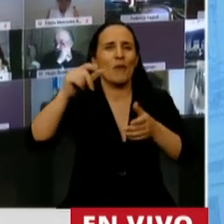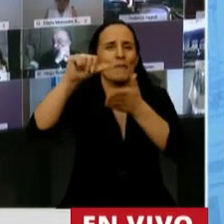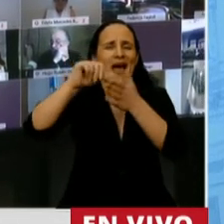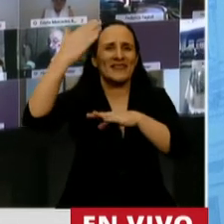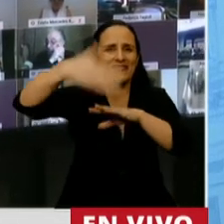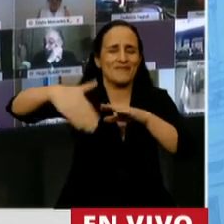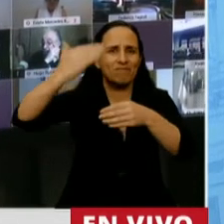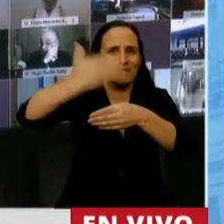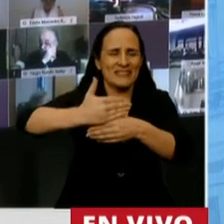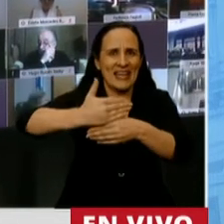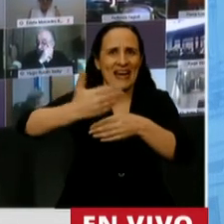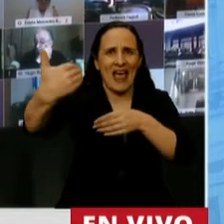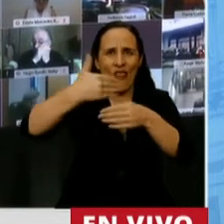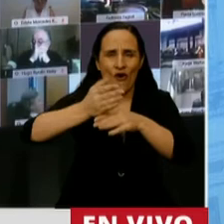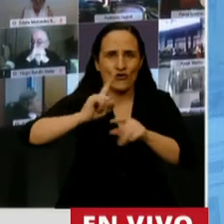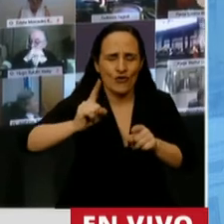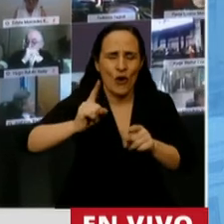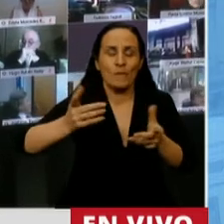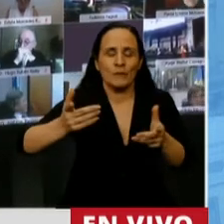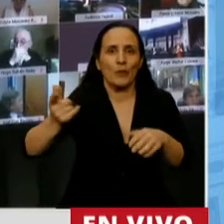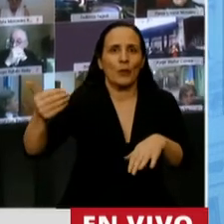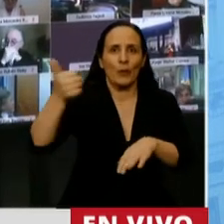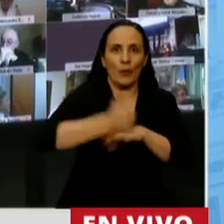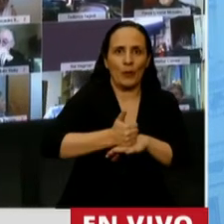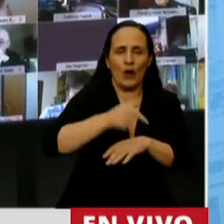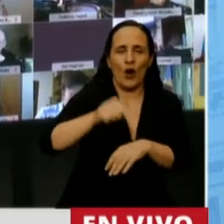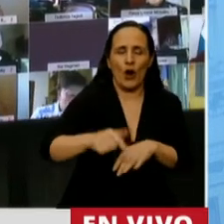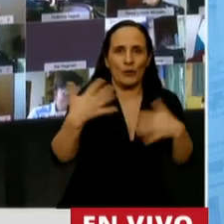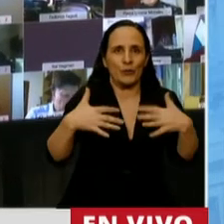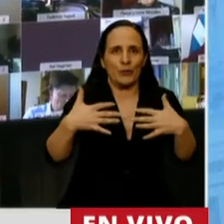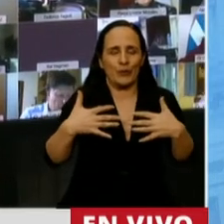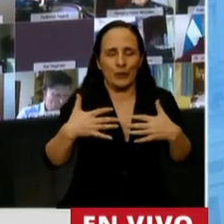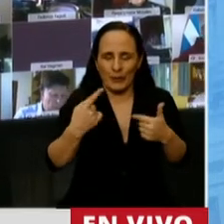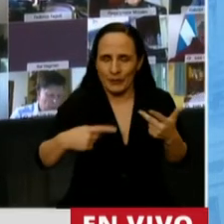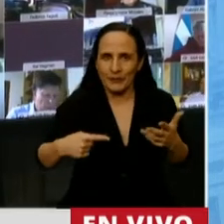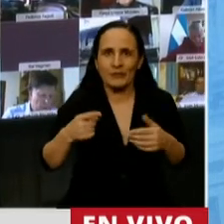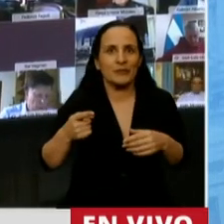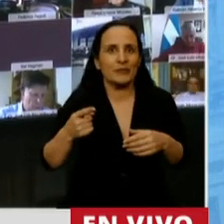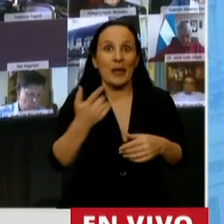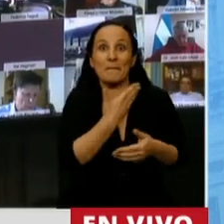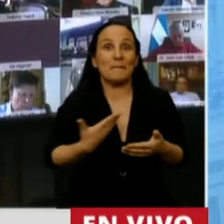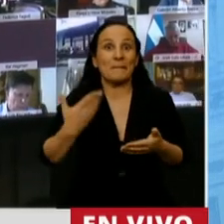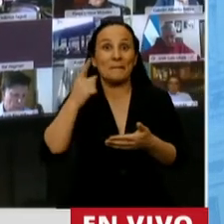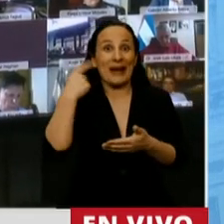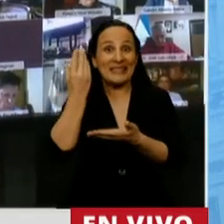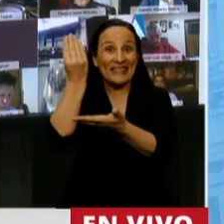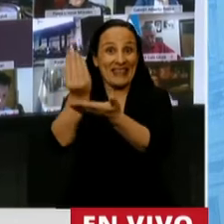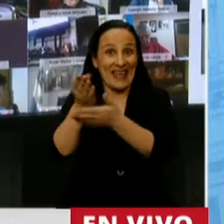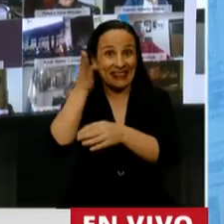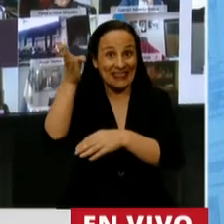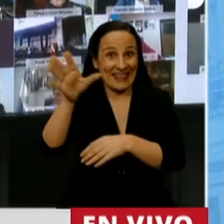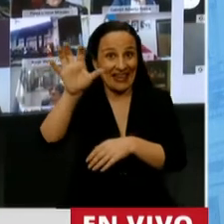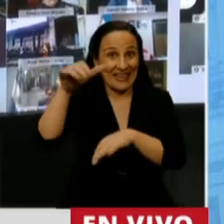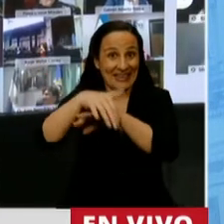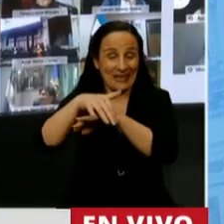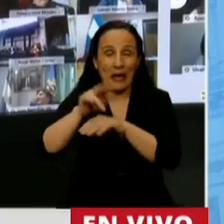Venimos a esta sesión con muchas expectativas. Vino el presidente de la República también a